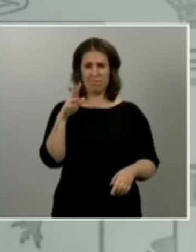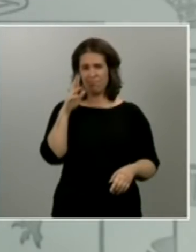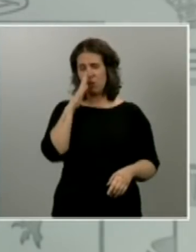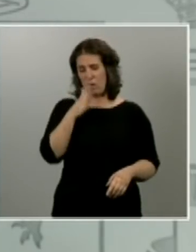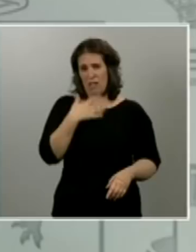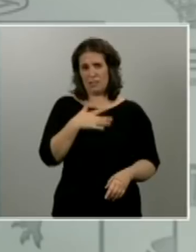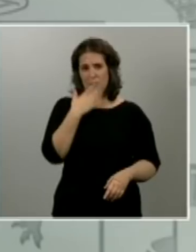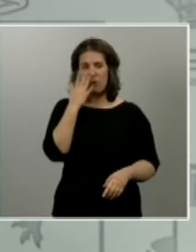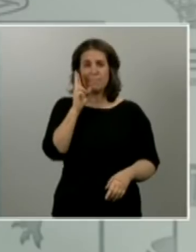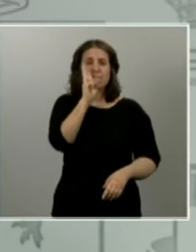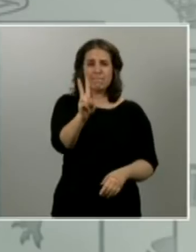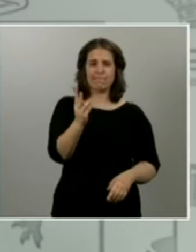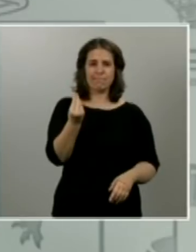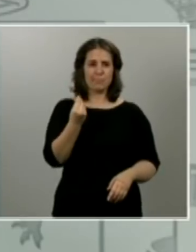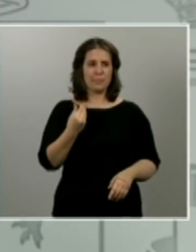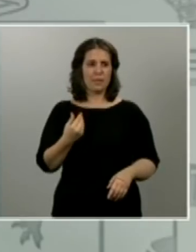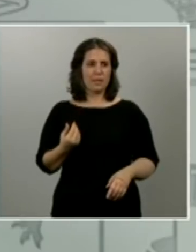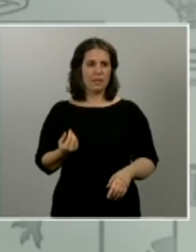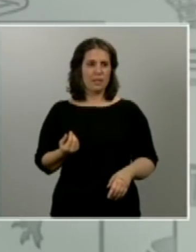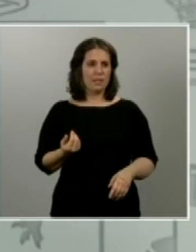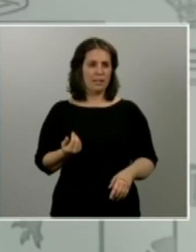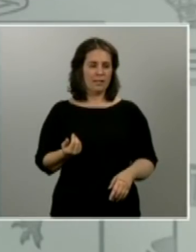en la necesidad de establecer precios